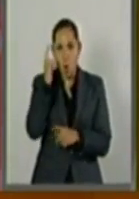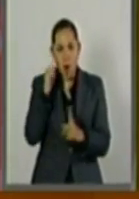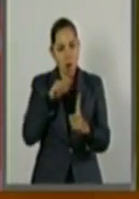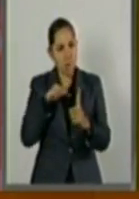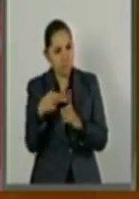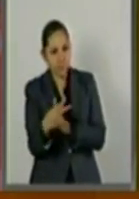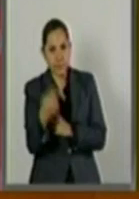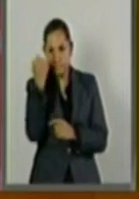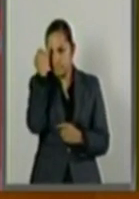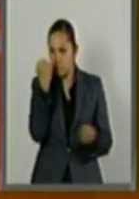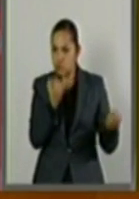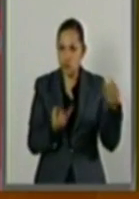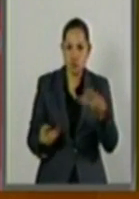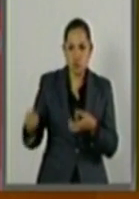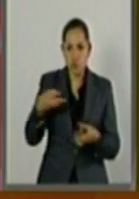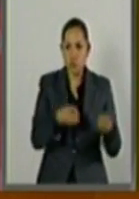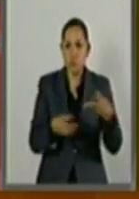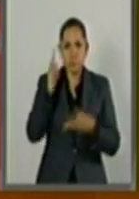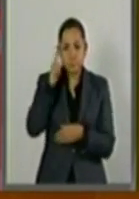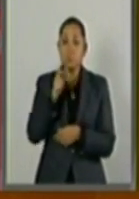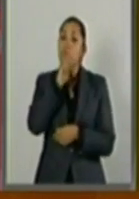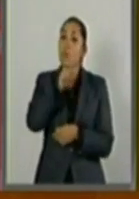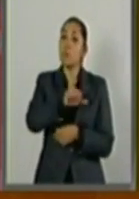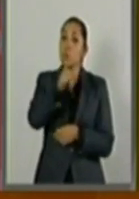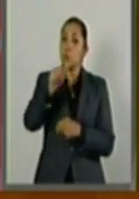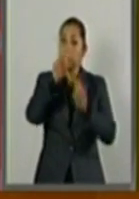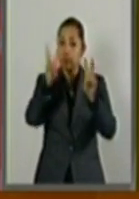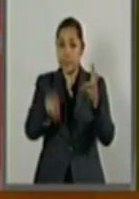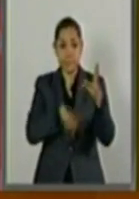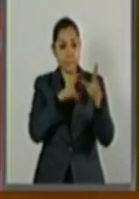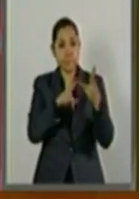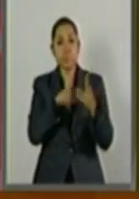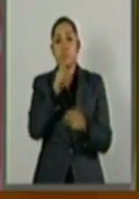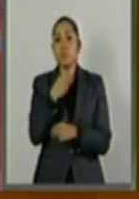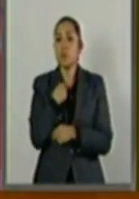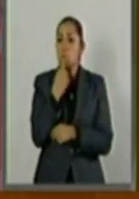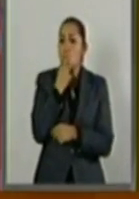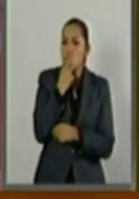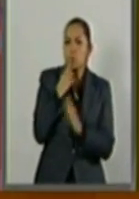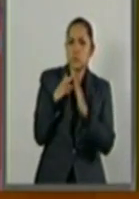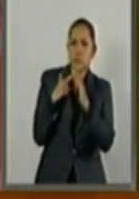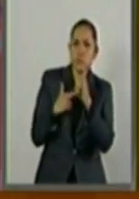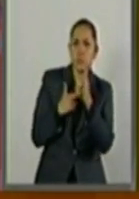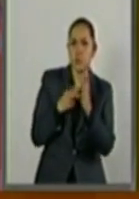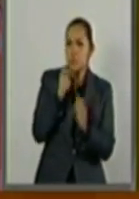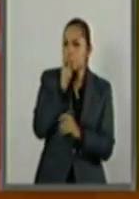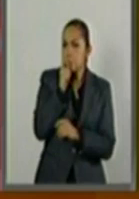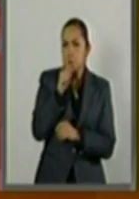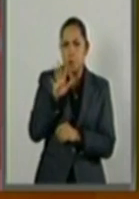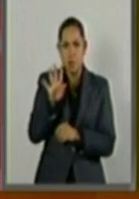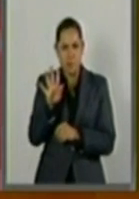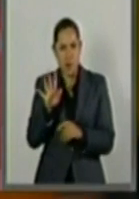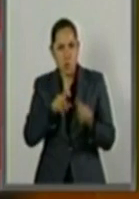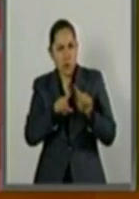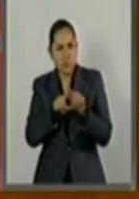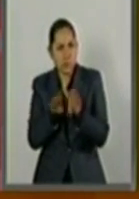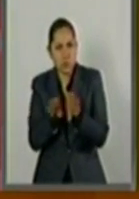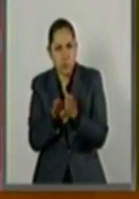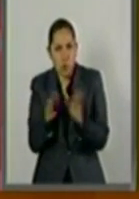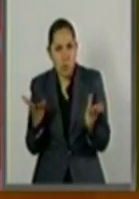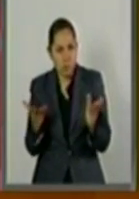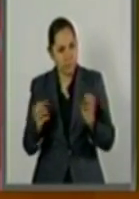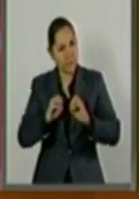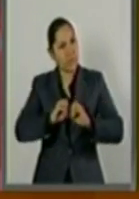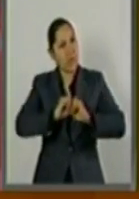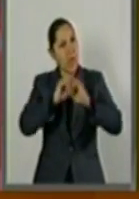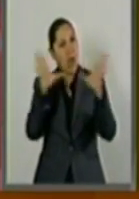Está el tema del uso, la regulación de la marihuana, que por supuesto suscita puntos de vista, pero que a todos nos